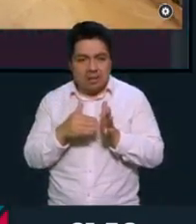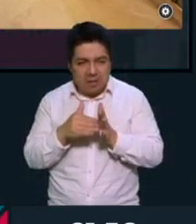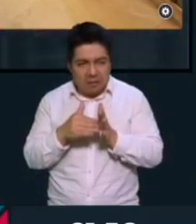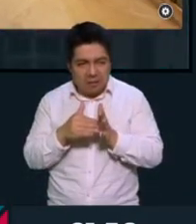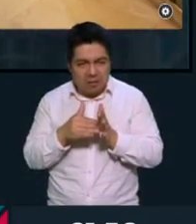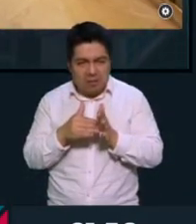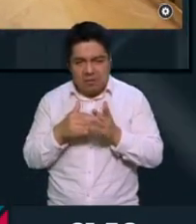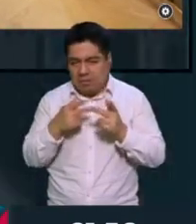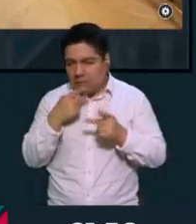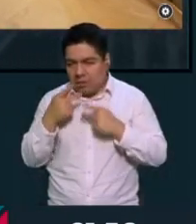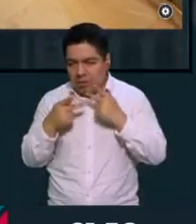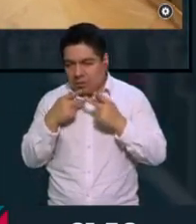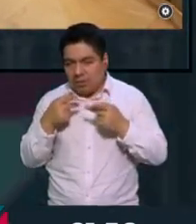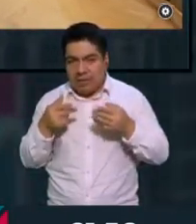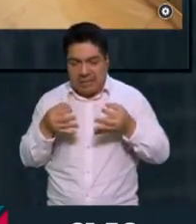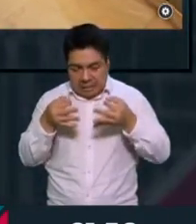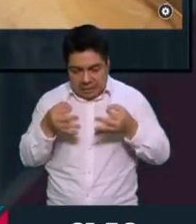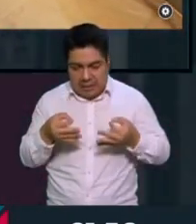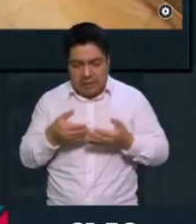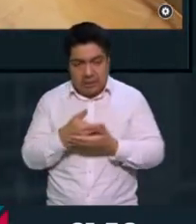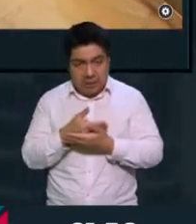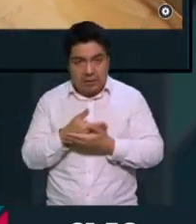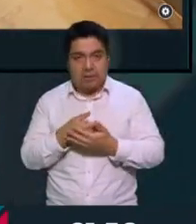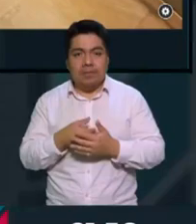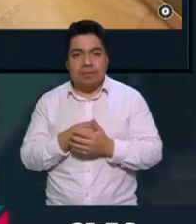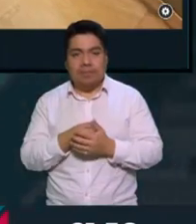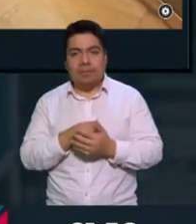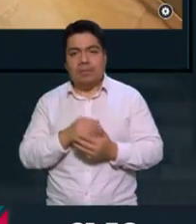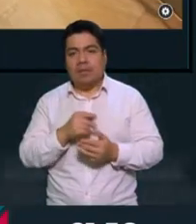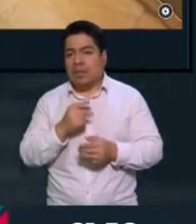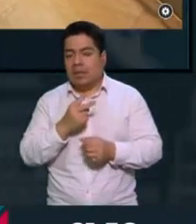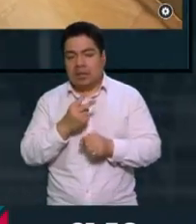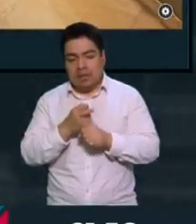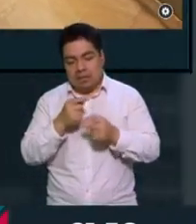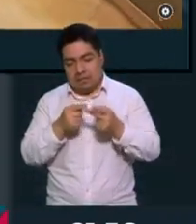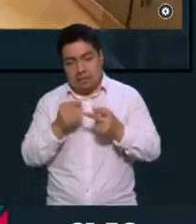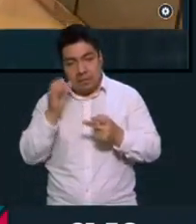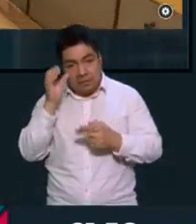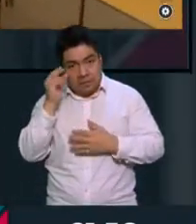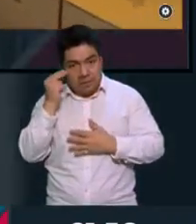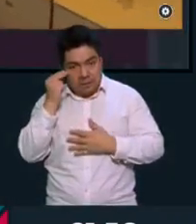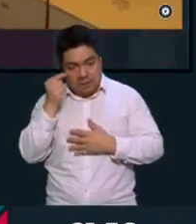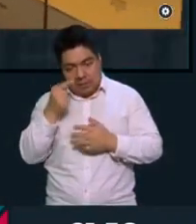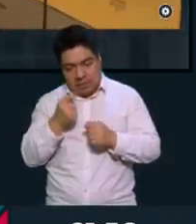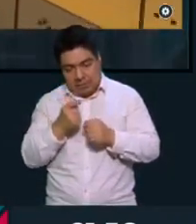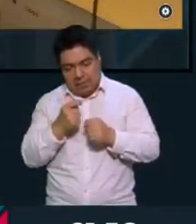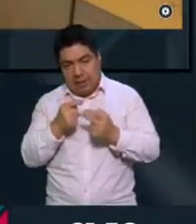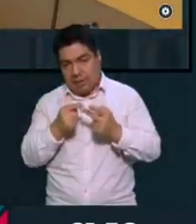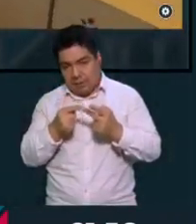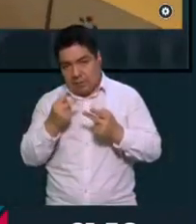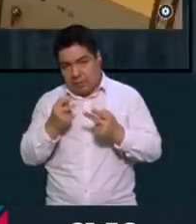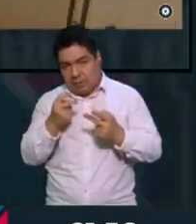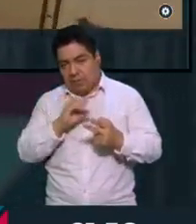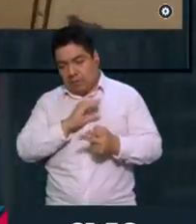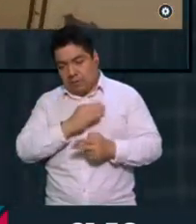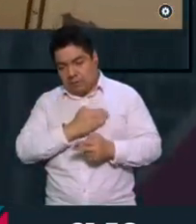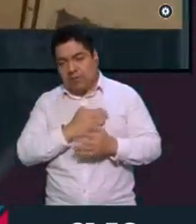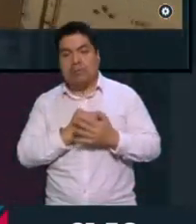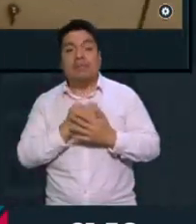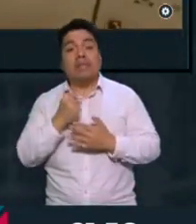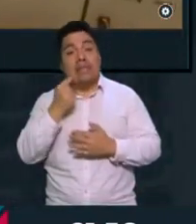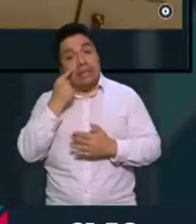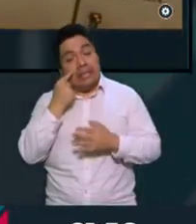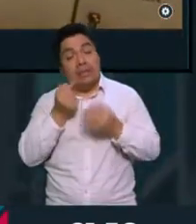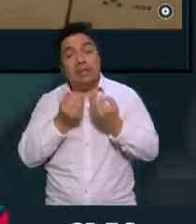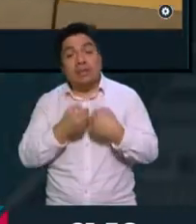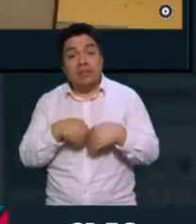hablantes natales, es la segunda después del chino mandarín, ¿no? Entonces, es algo bien